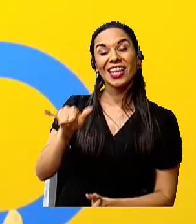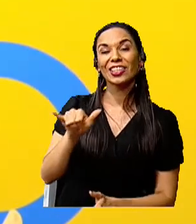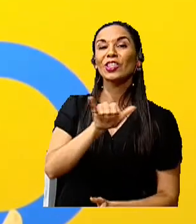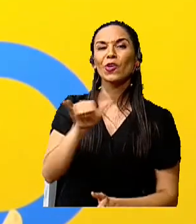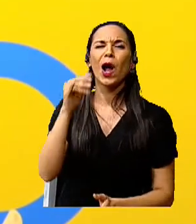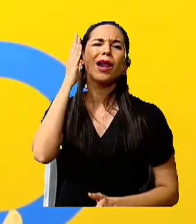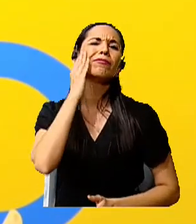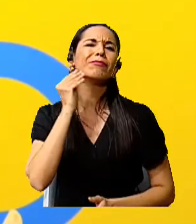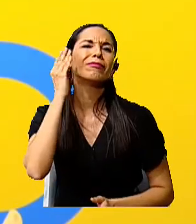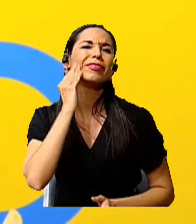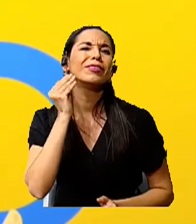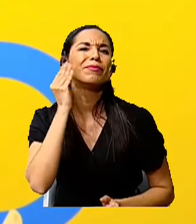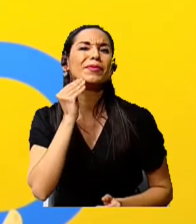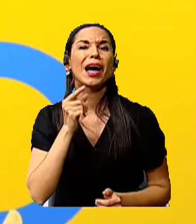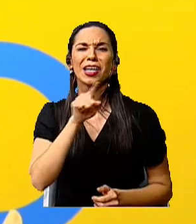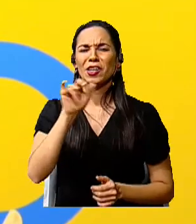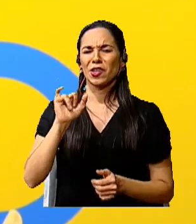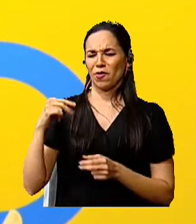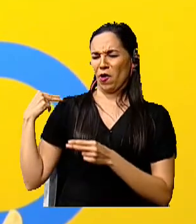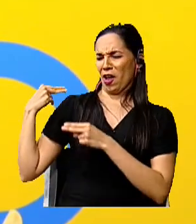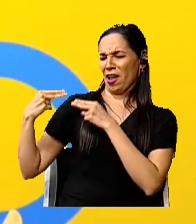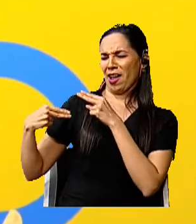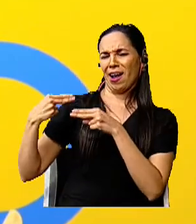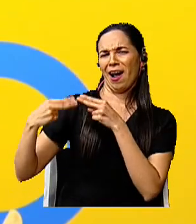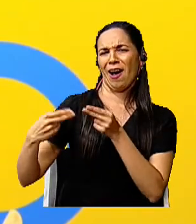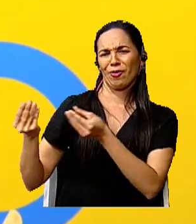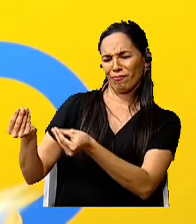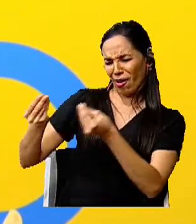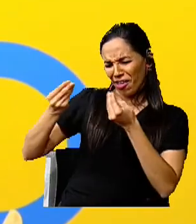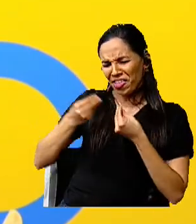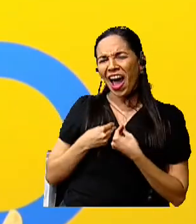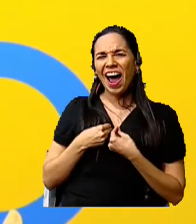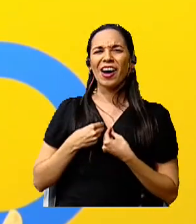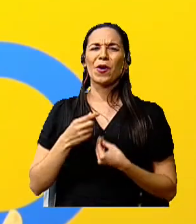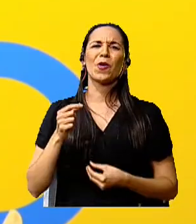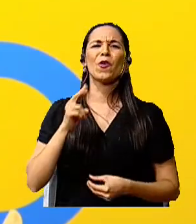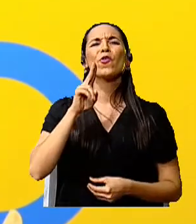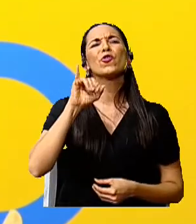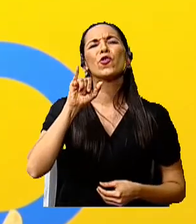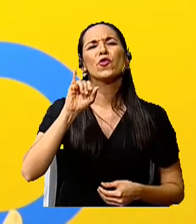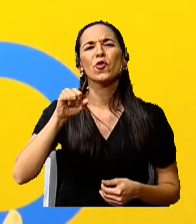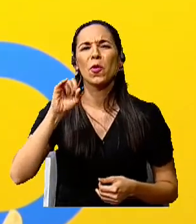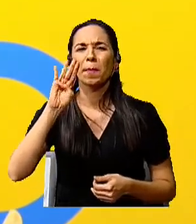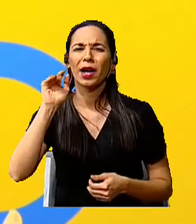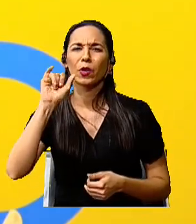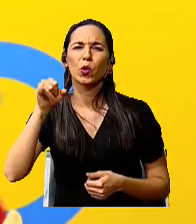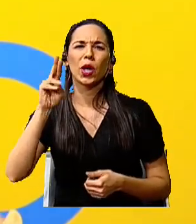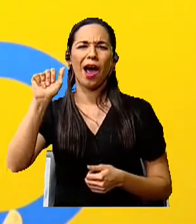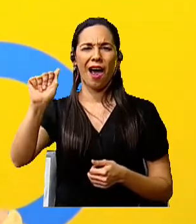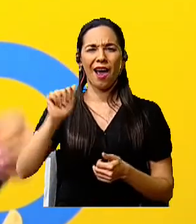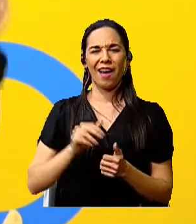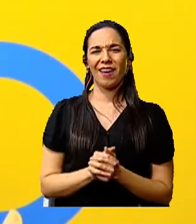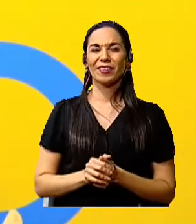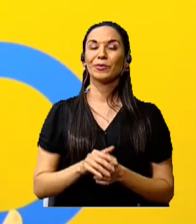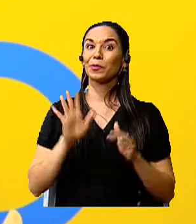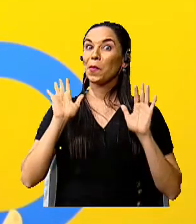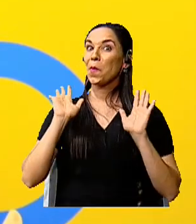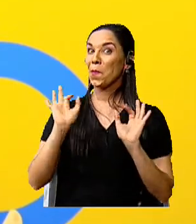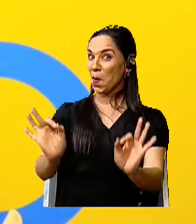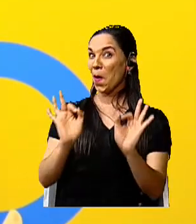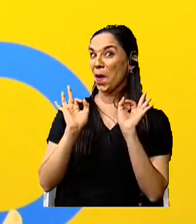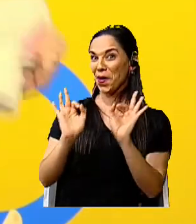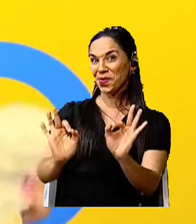experiencias que son parte de este legado. ¡Uyuyuy, bajura! Muy bien.